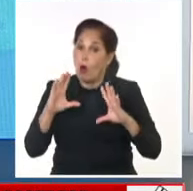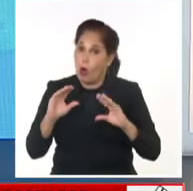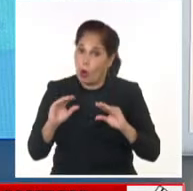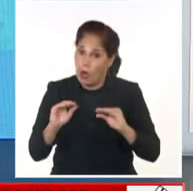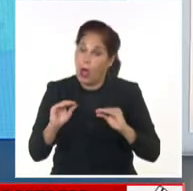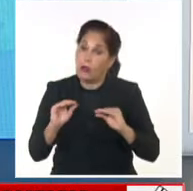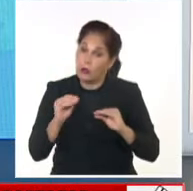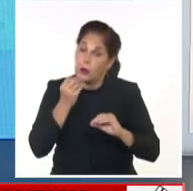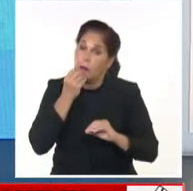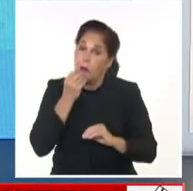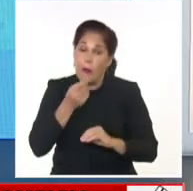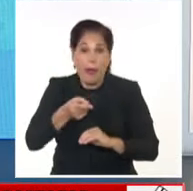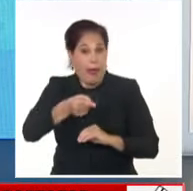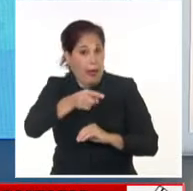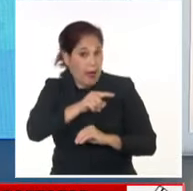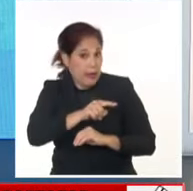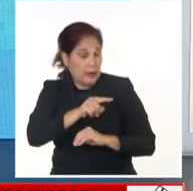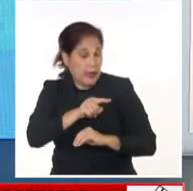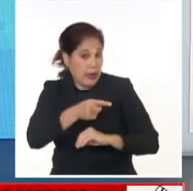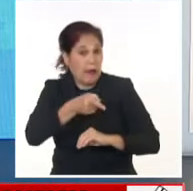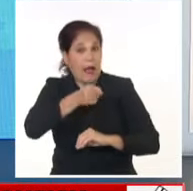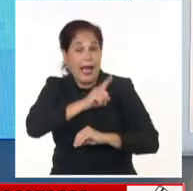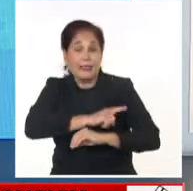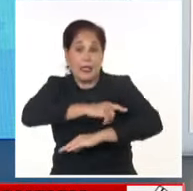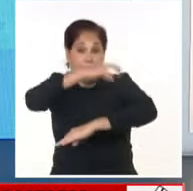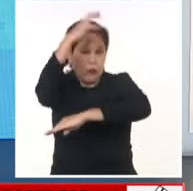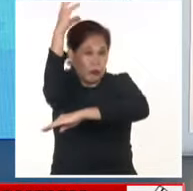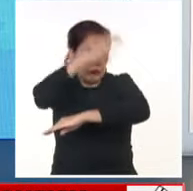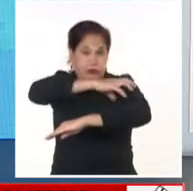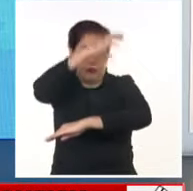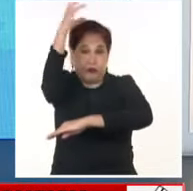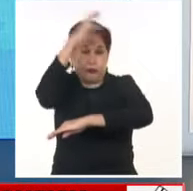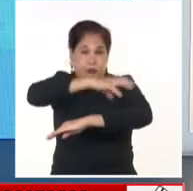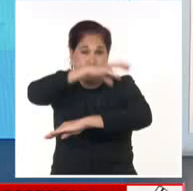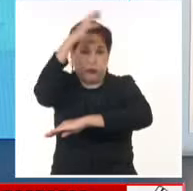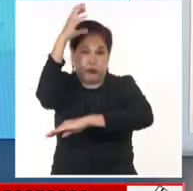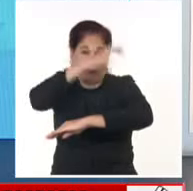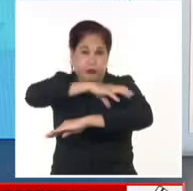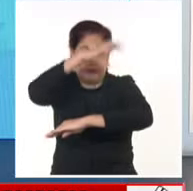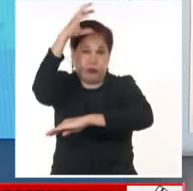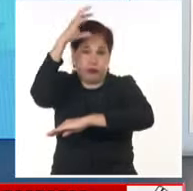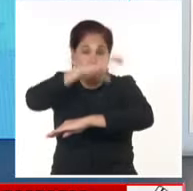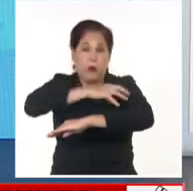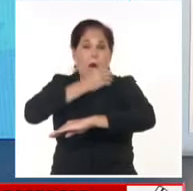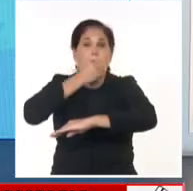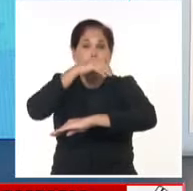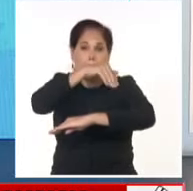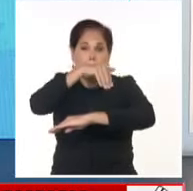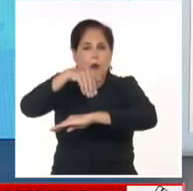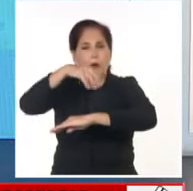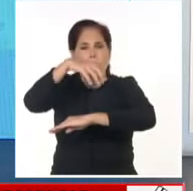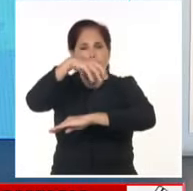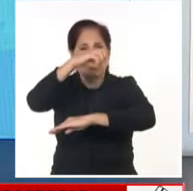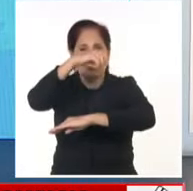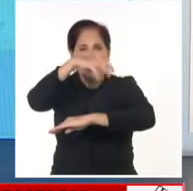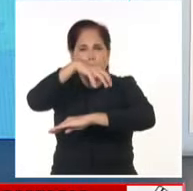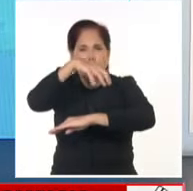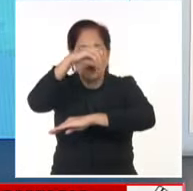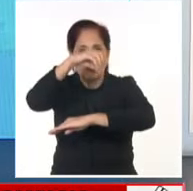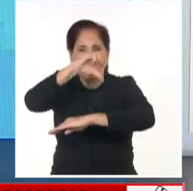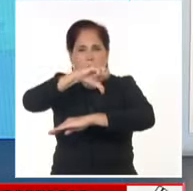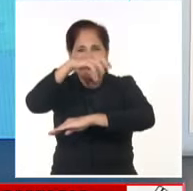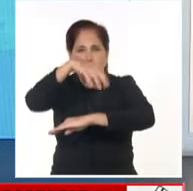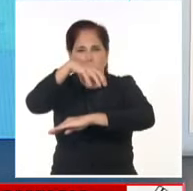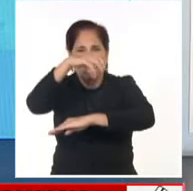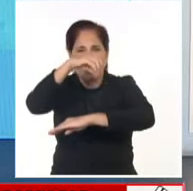costa norte, donde ayer, les reitero, llegaron a ser intensas en algunas localidades y de manera más aislada, también algunas precipitaciones en zonas del centro del país, mientras